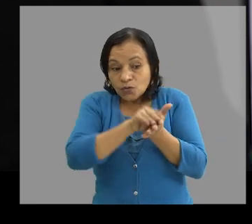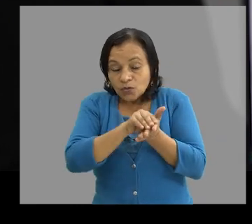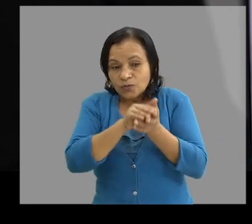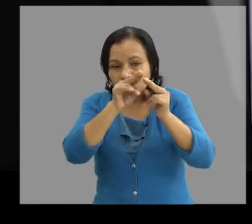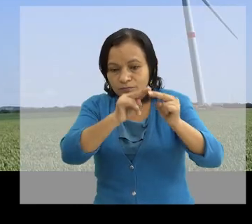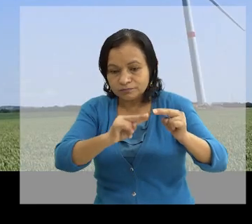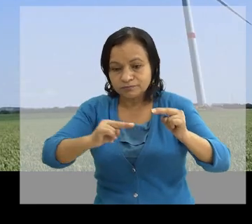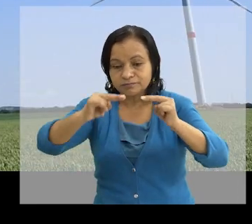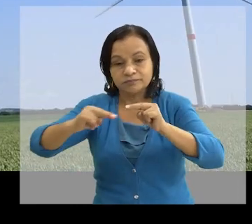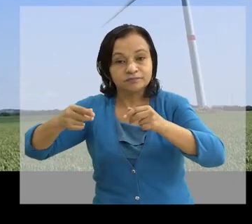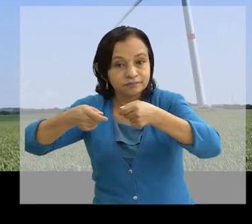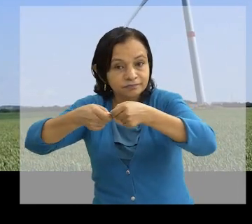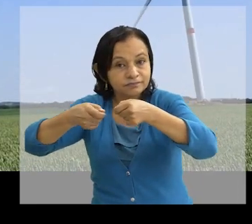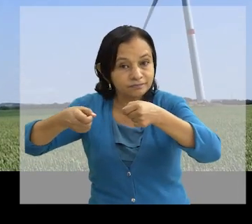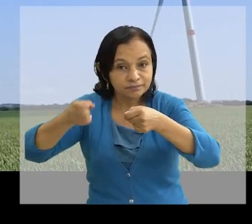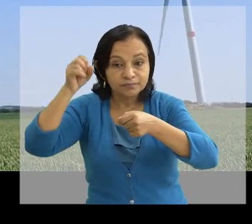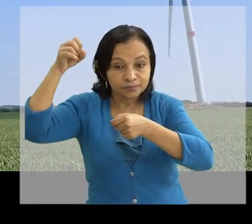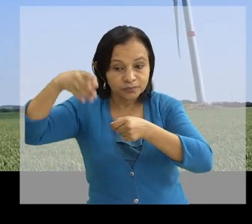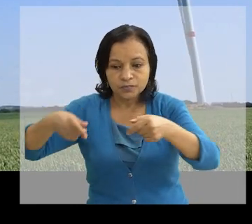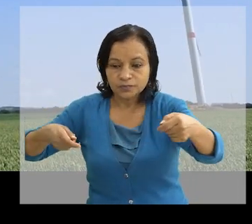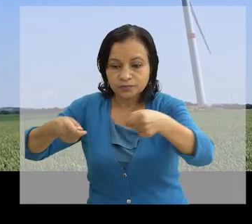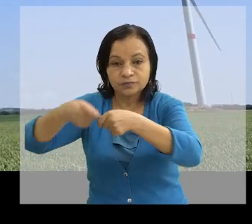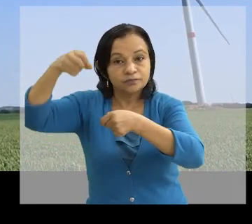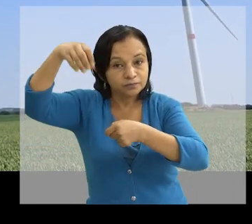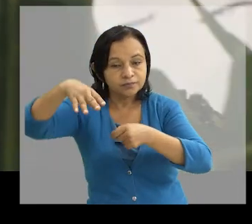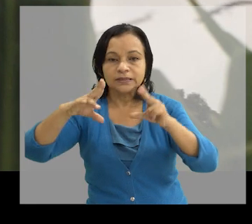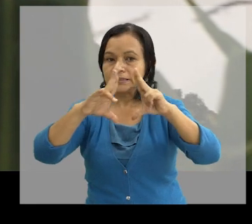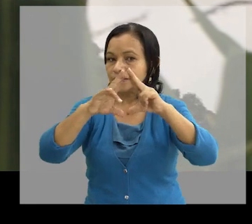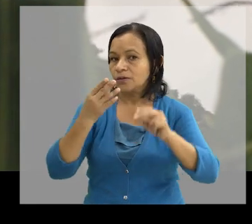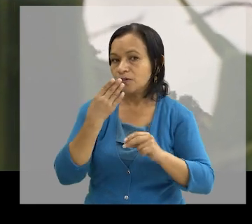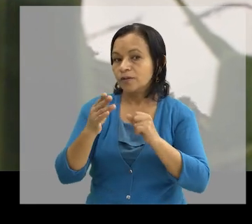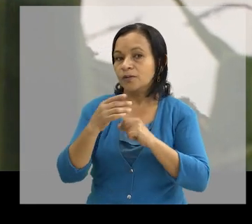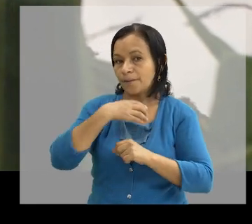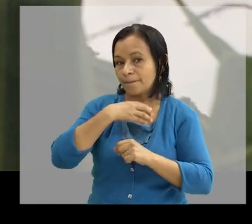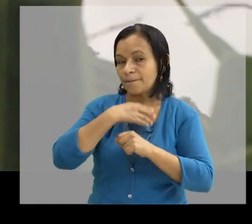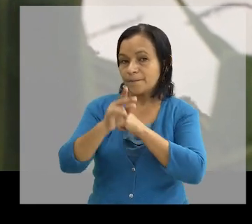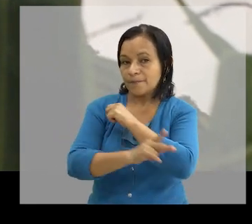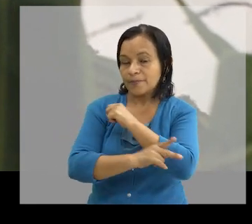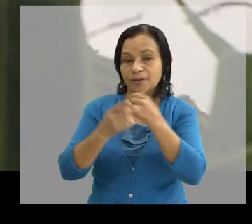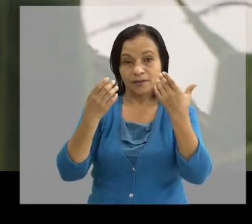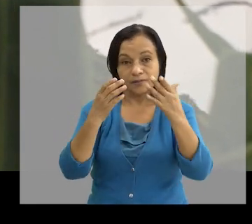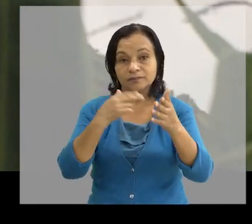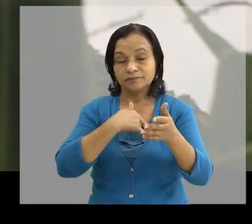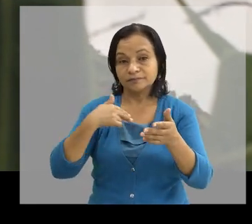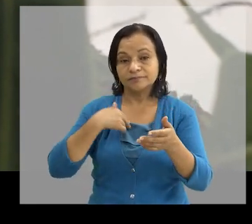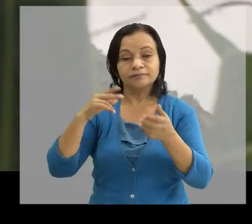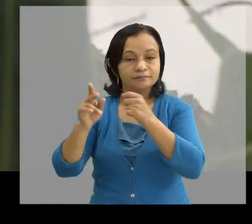renovables Una gran oportunidad que se tiene Parte de la adaptación que nosotros tenemos como país Estos son de los alineamientos que se